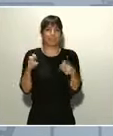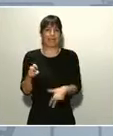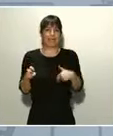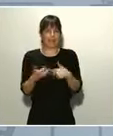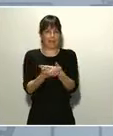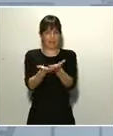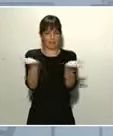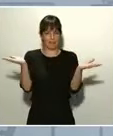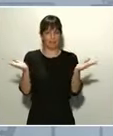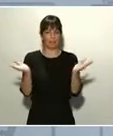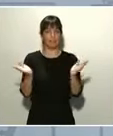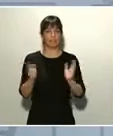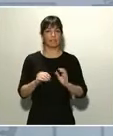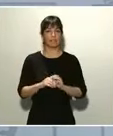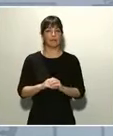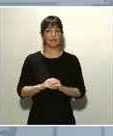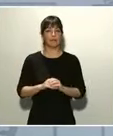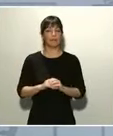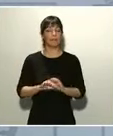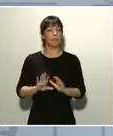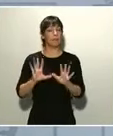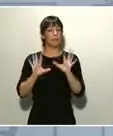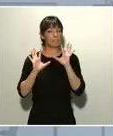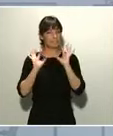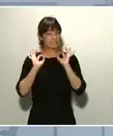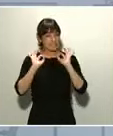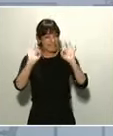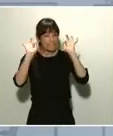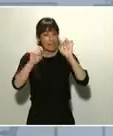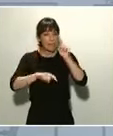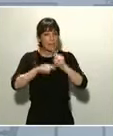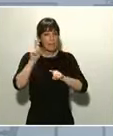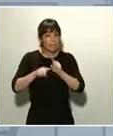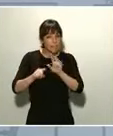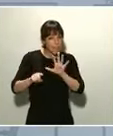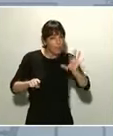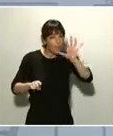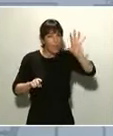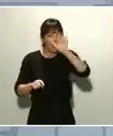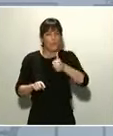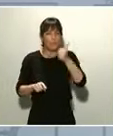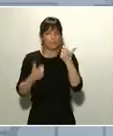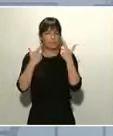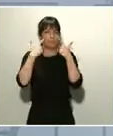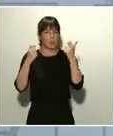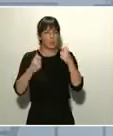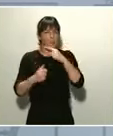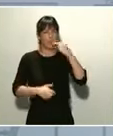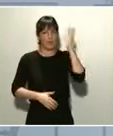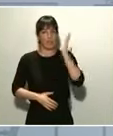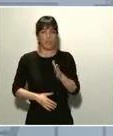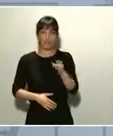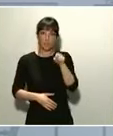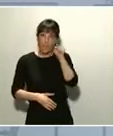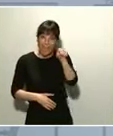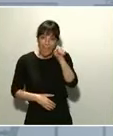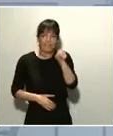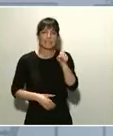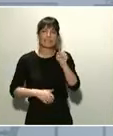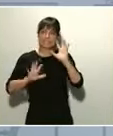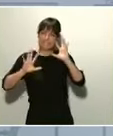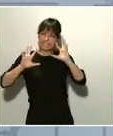de modo especial en determinados lugares. Es en esos lugares en los que debemos hacer un mayor esfuerzo.